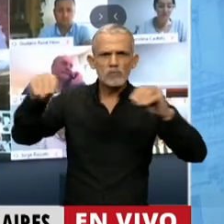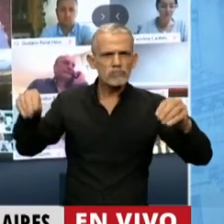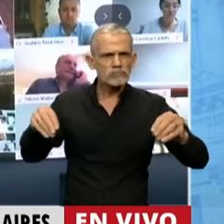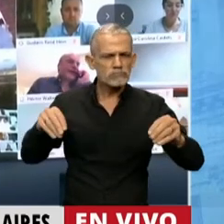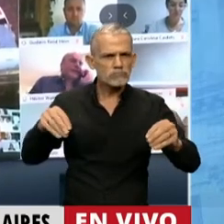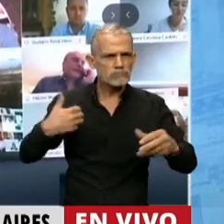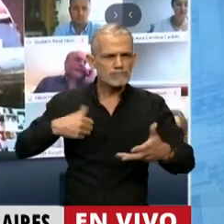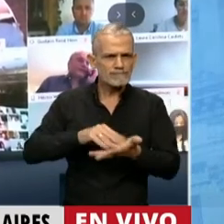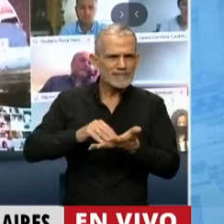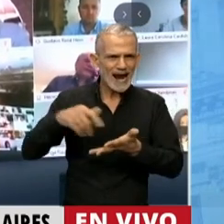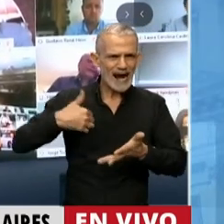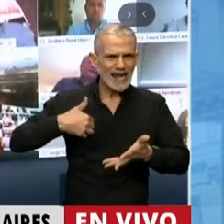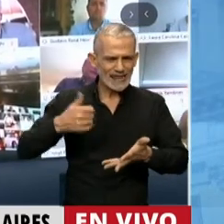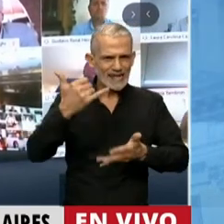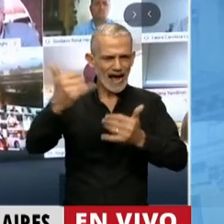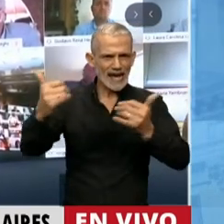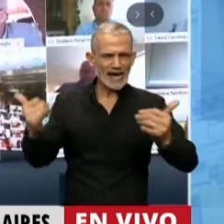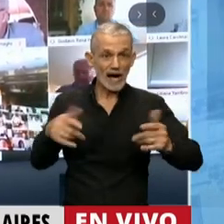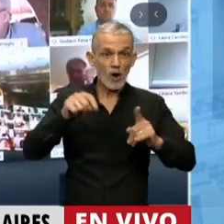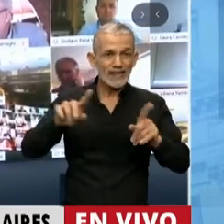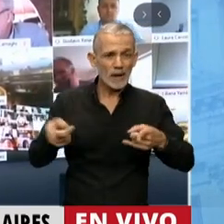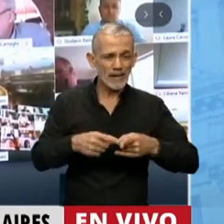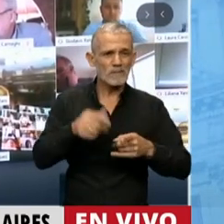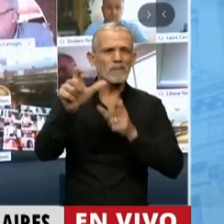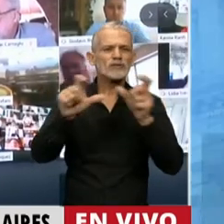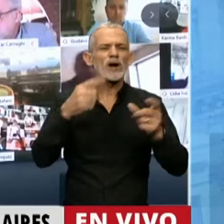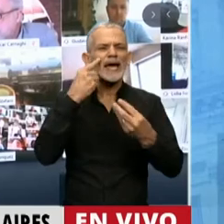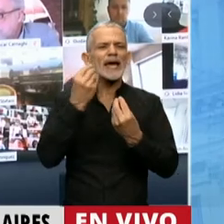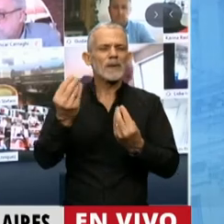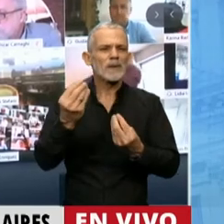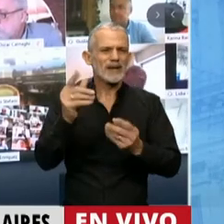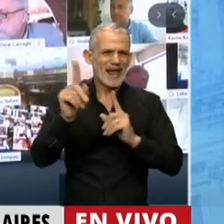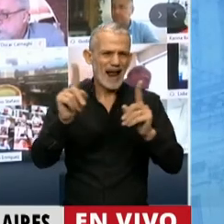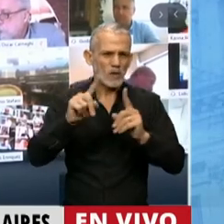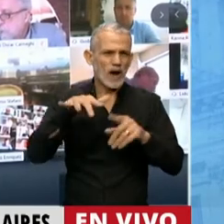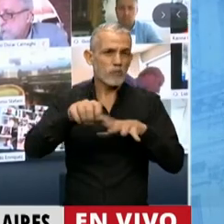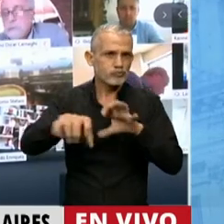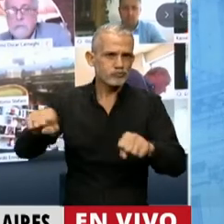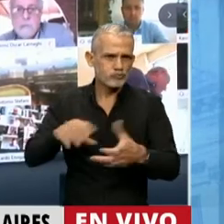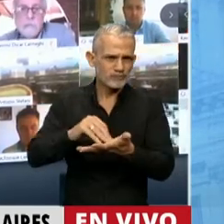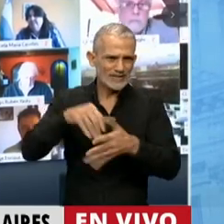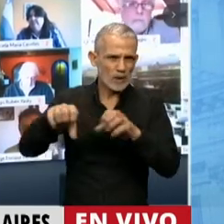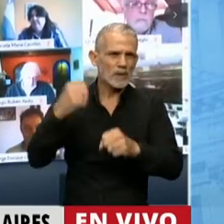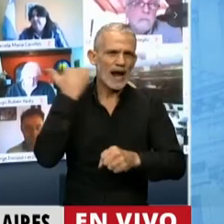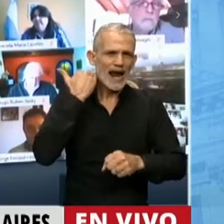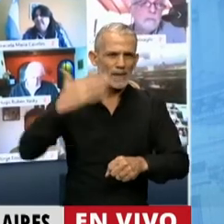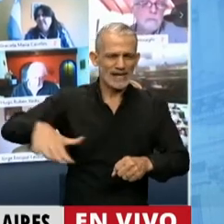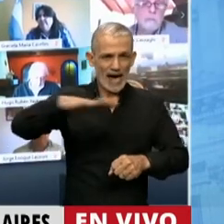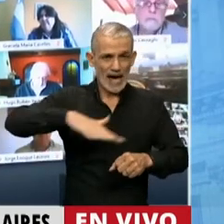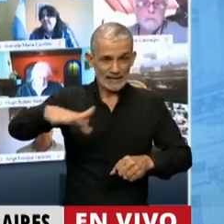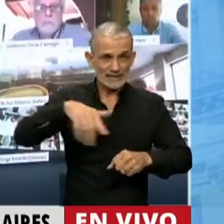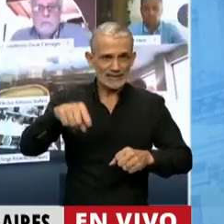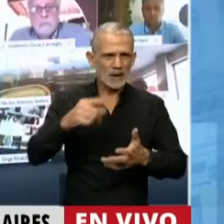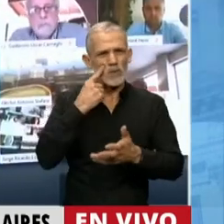país, hoy mismo una movilización de vecinos de algunas tomas y ocupaciones de La Matanza hacia el